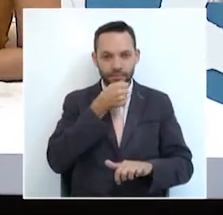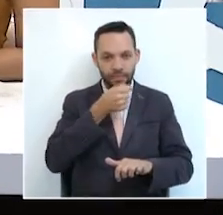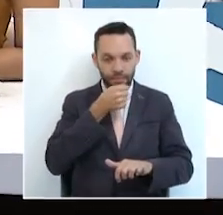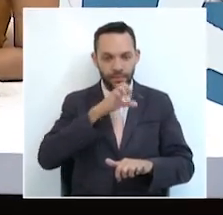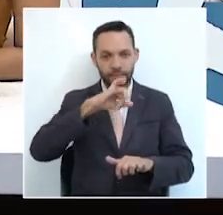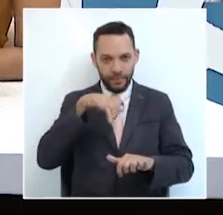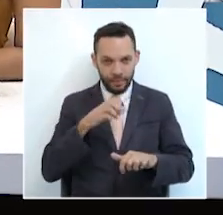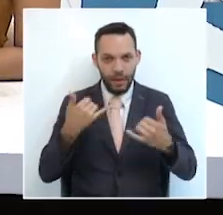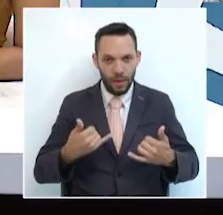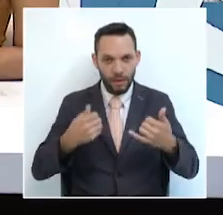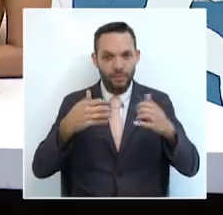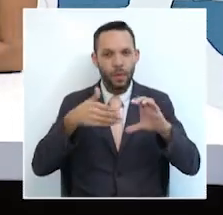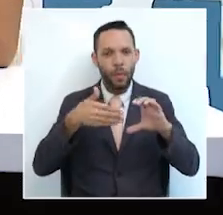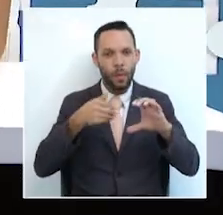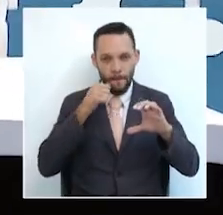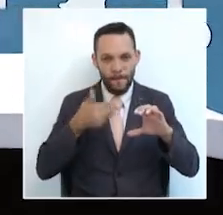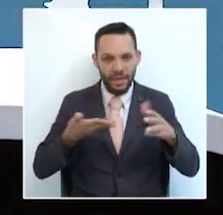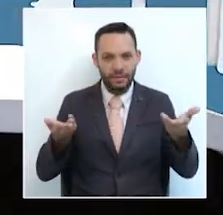estado del tiempo para mañana 15 de agosto.